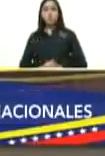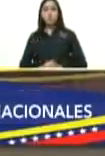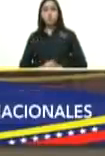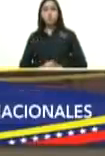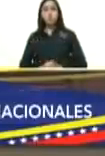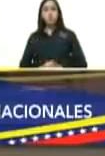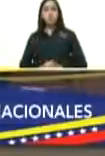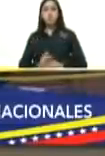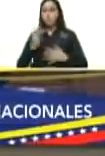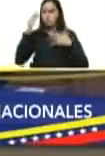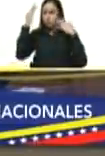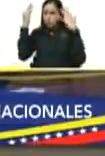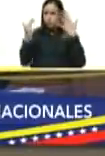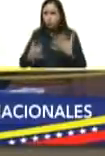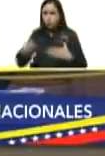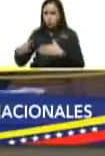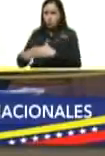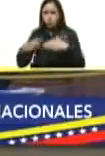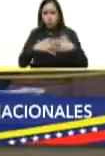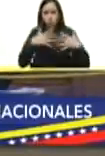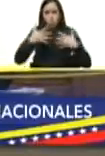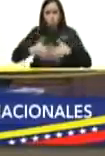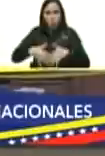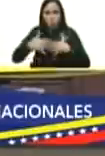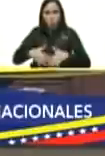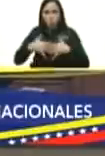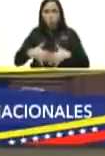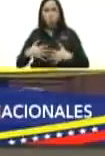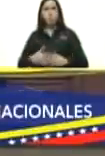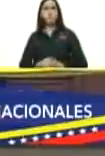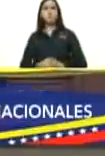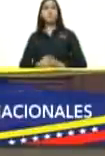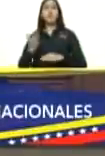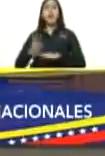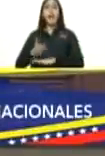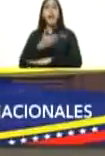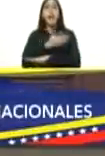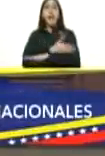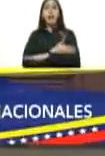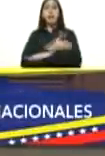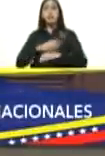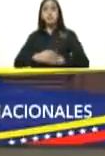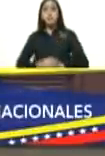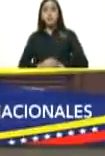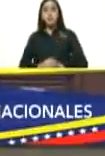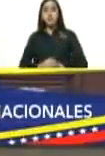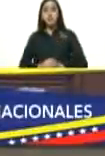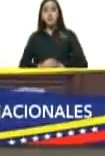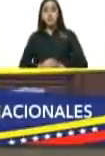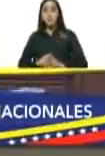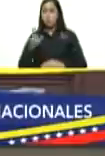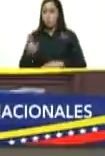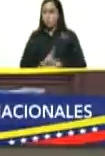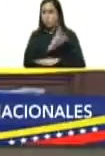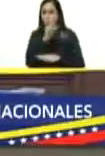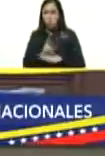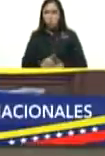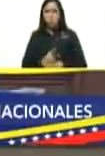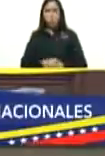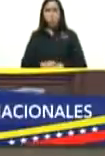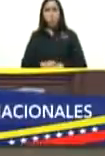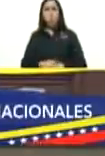inimaginable entre los sectores empresariales que antes utilizaron sus gremios